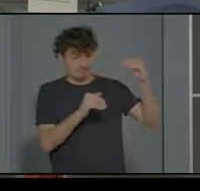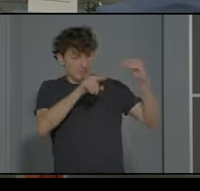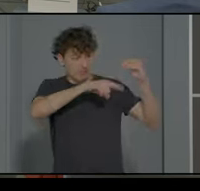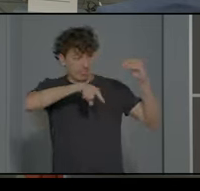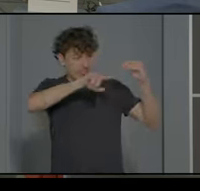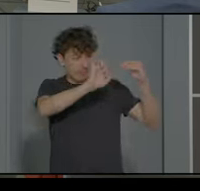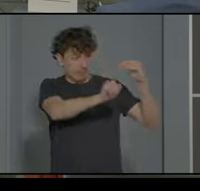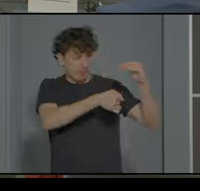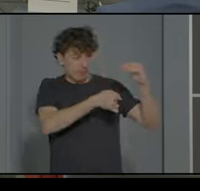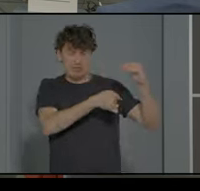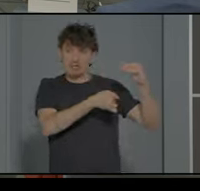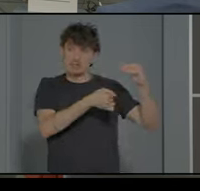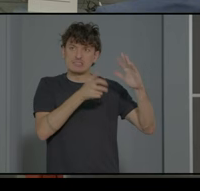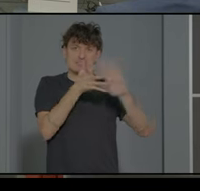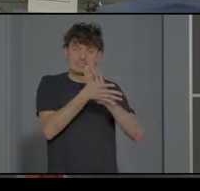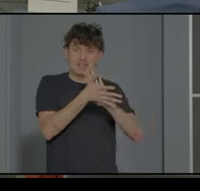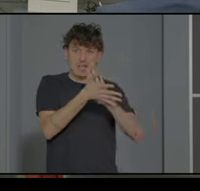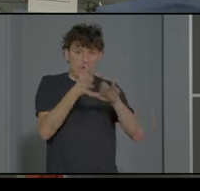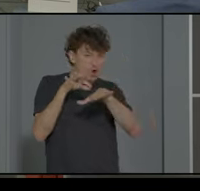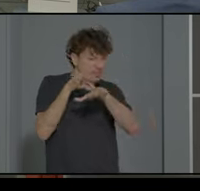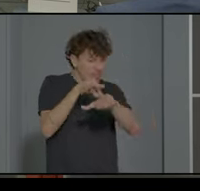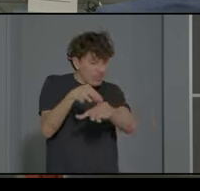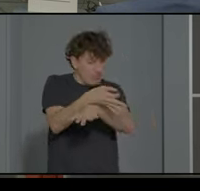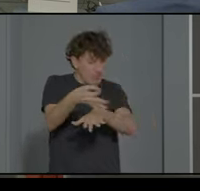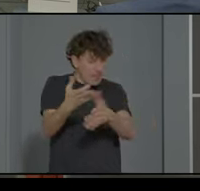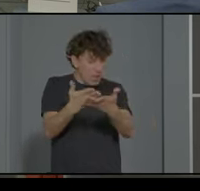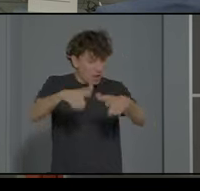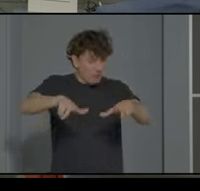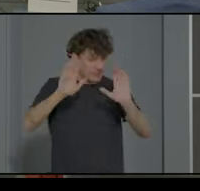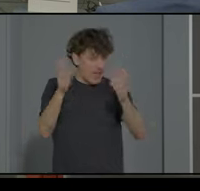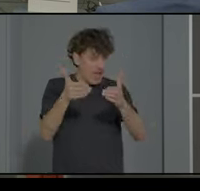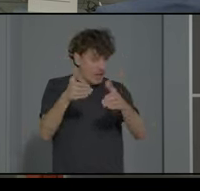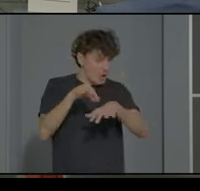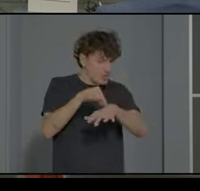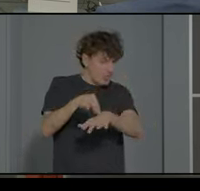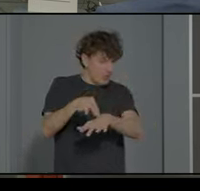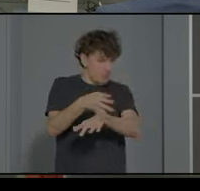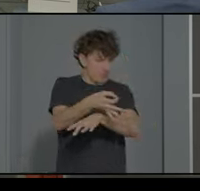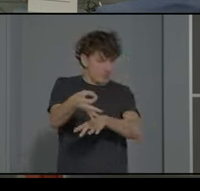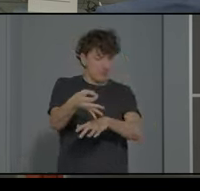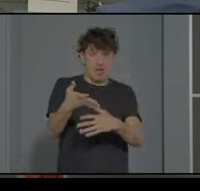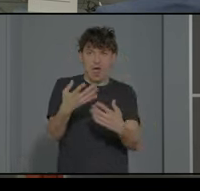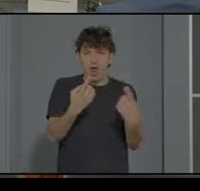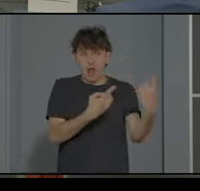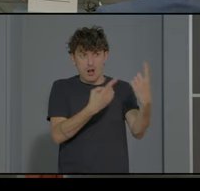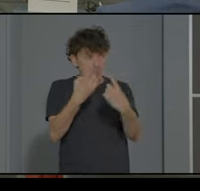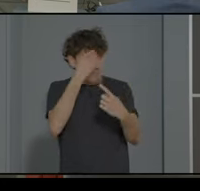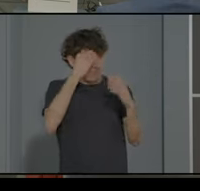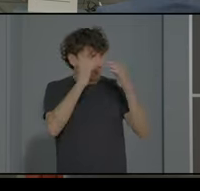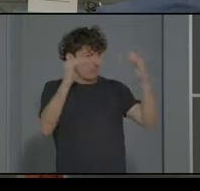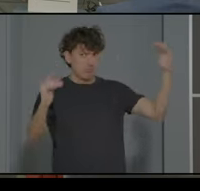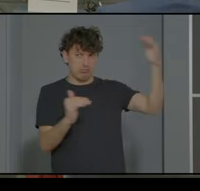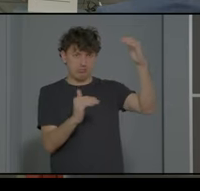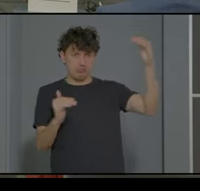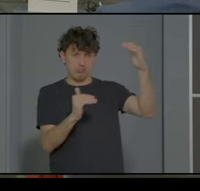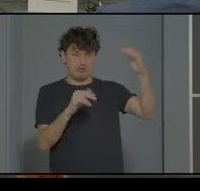que es lo que tendríamos una orientación óptima para las aulas TEA vale ¿alguien ve la descompensación en